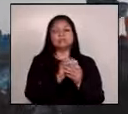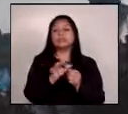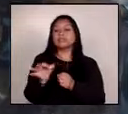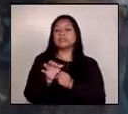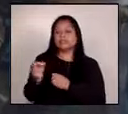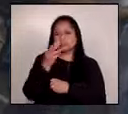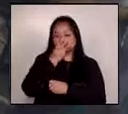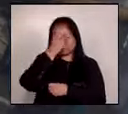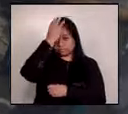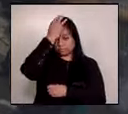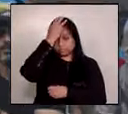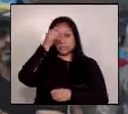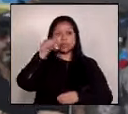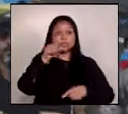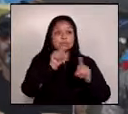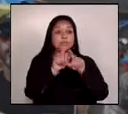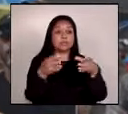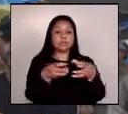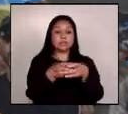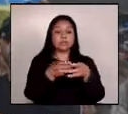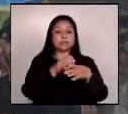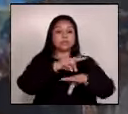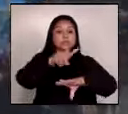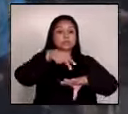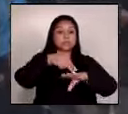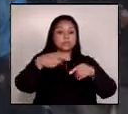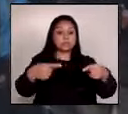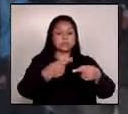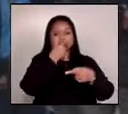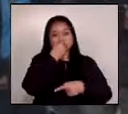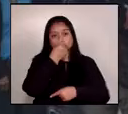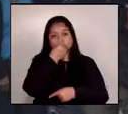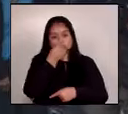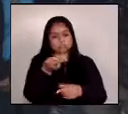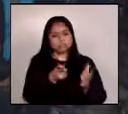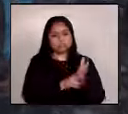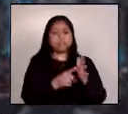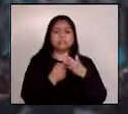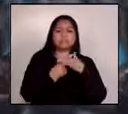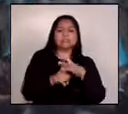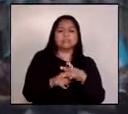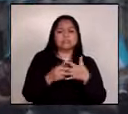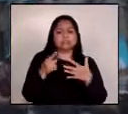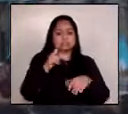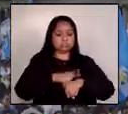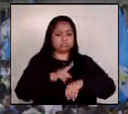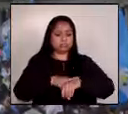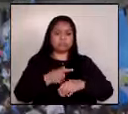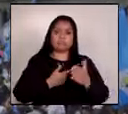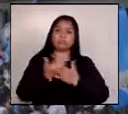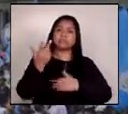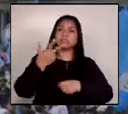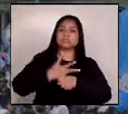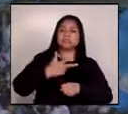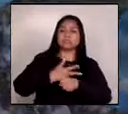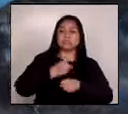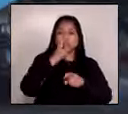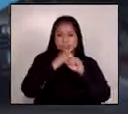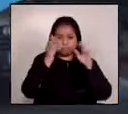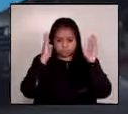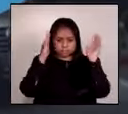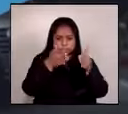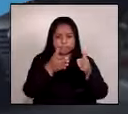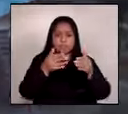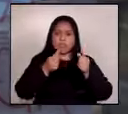indígenas la comisión nacional contra la corrupción marca el inicio en una nueva etapa para guatemala con un enfoque integral nos